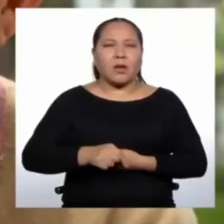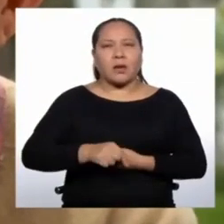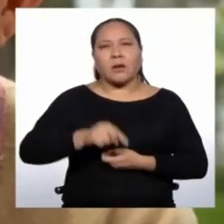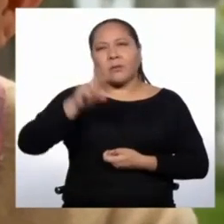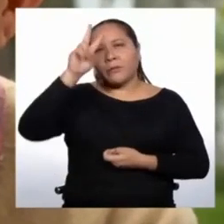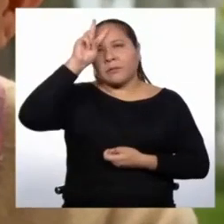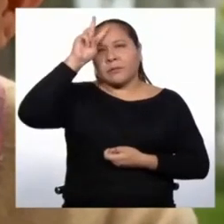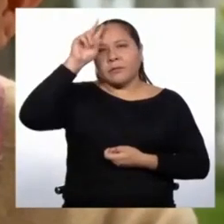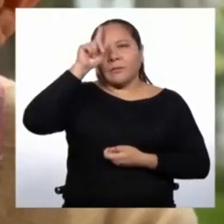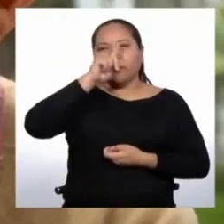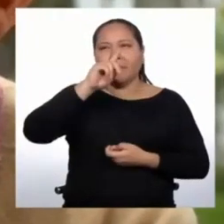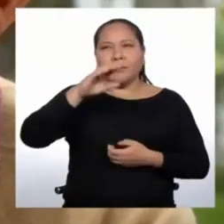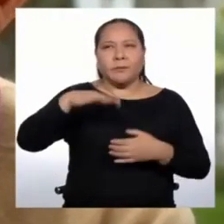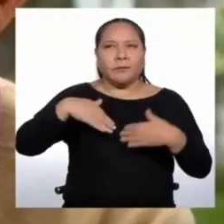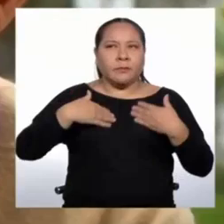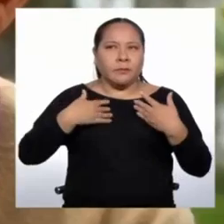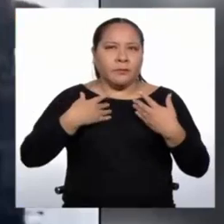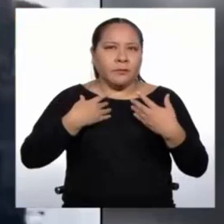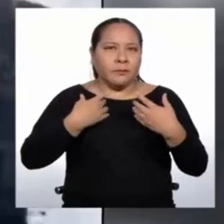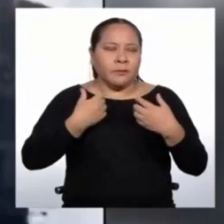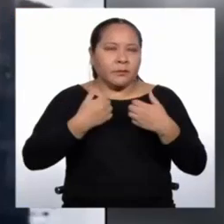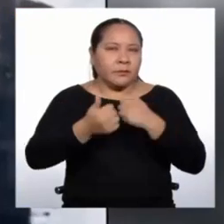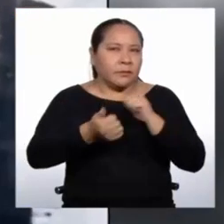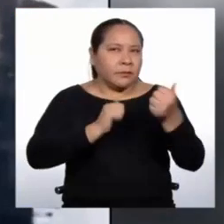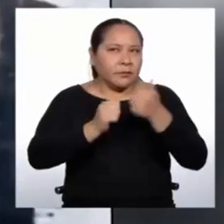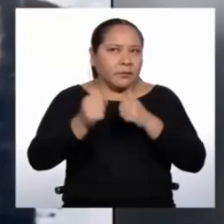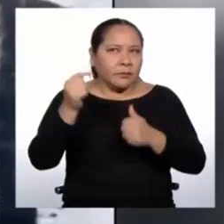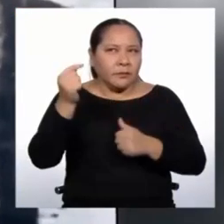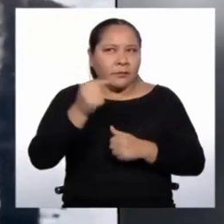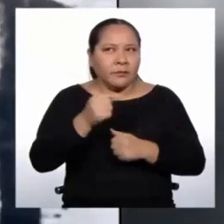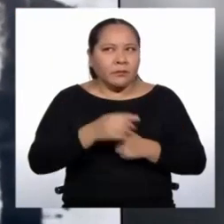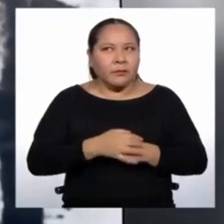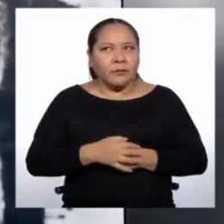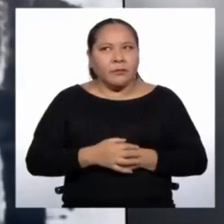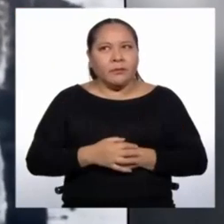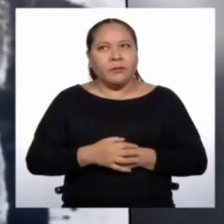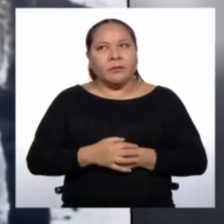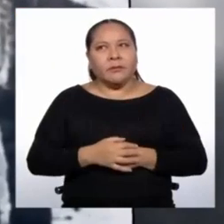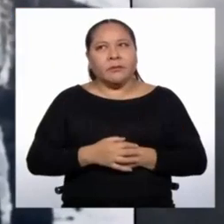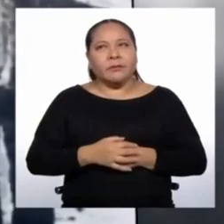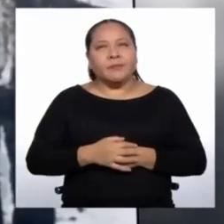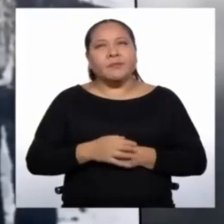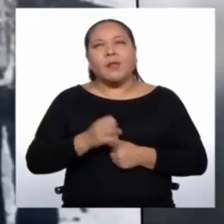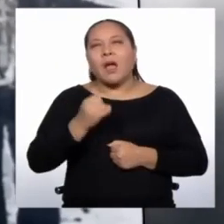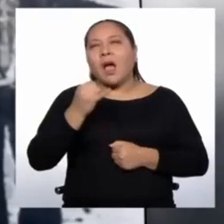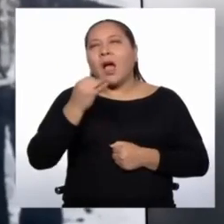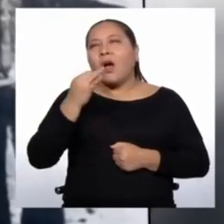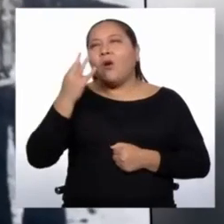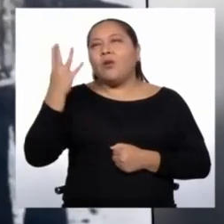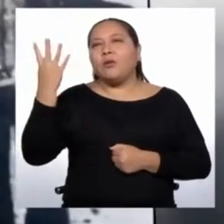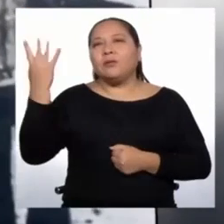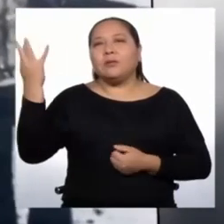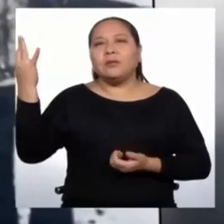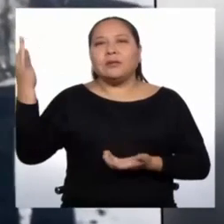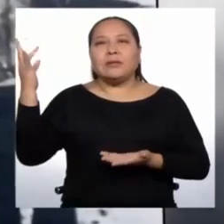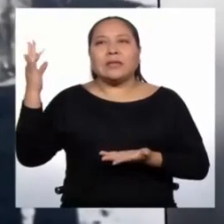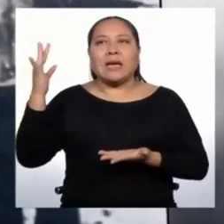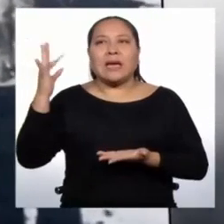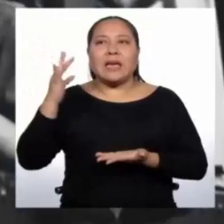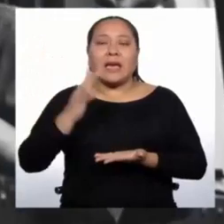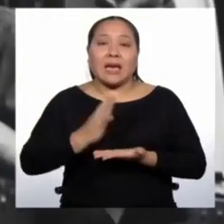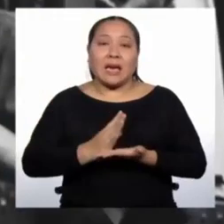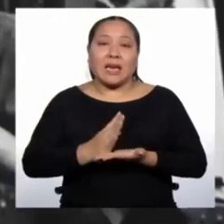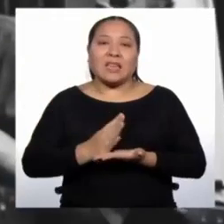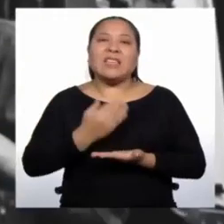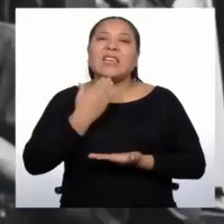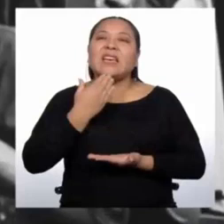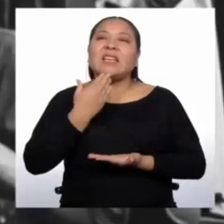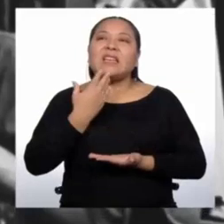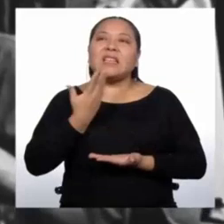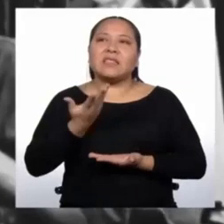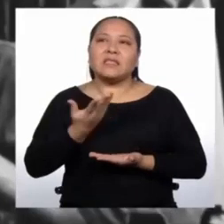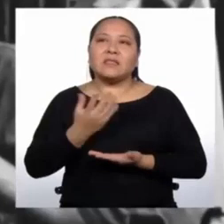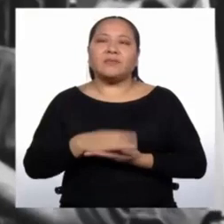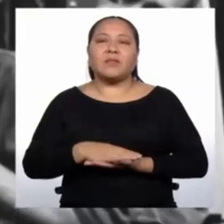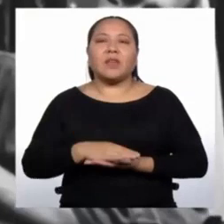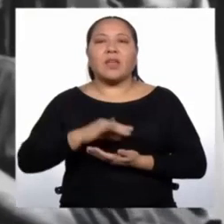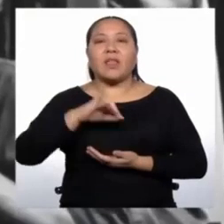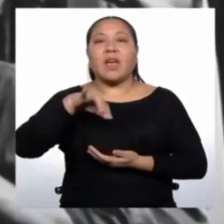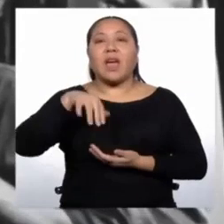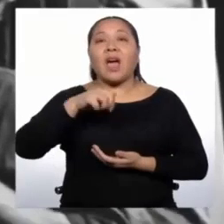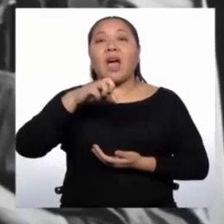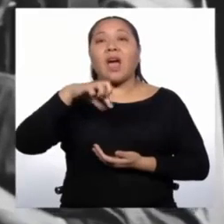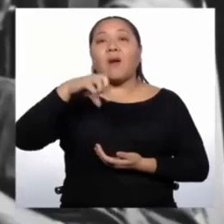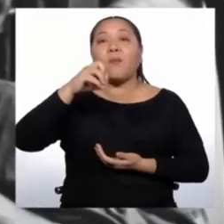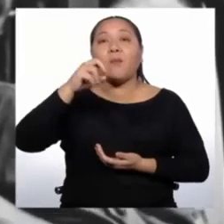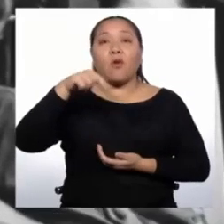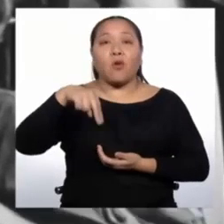pudo competir contra eso. De manera que finalmente los que llegan van a ser inmigrantes japoneses, que llegan aproximadamente